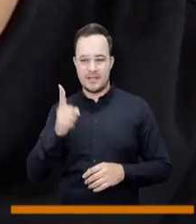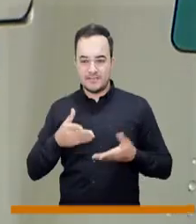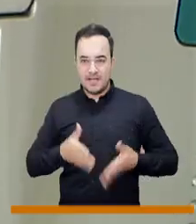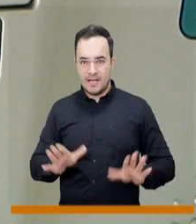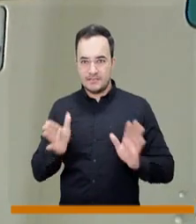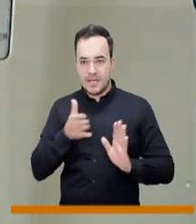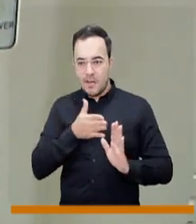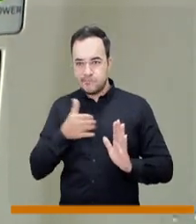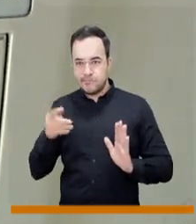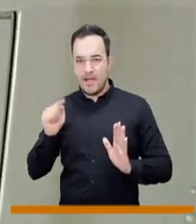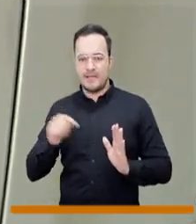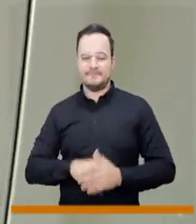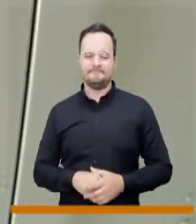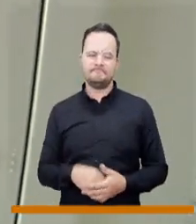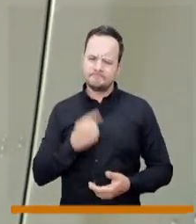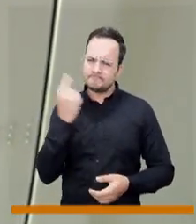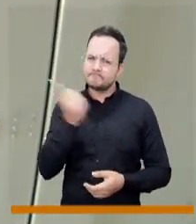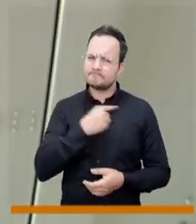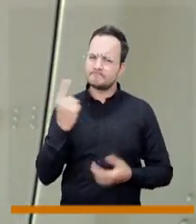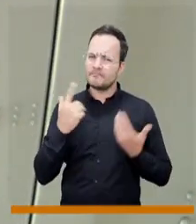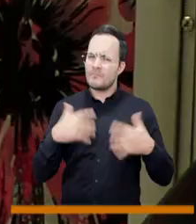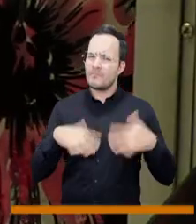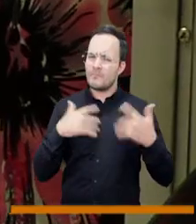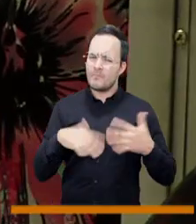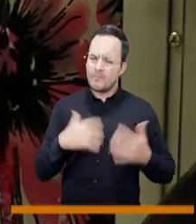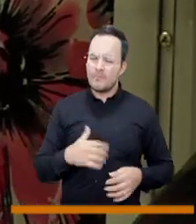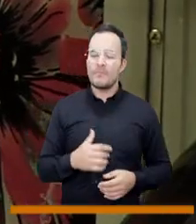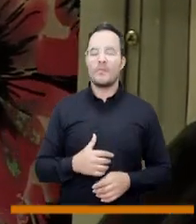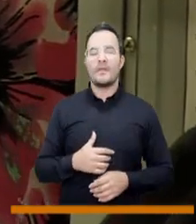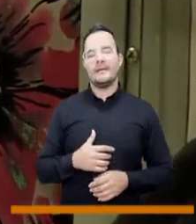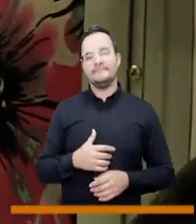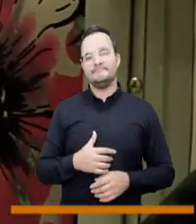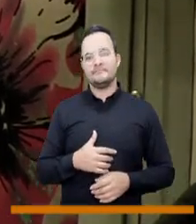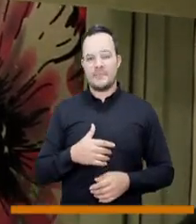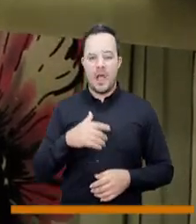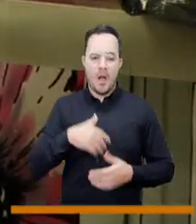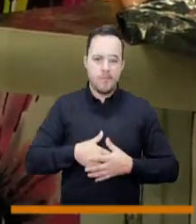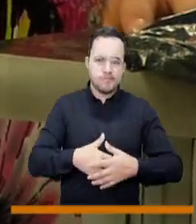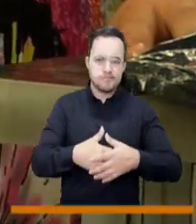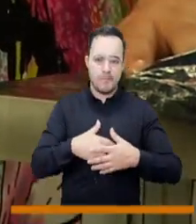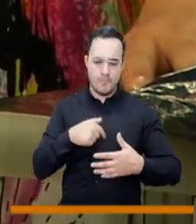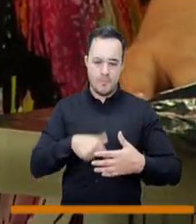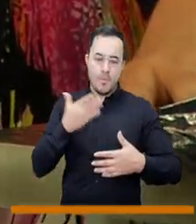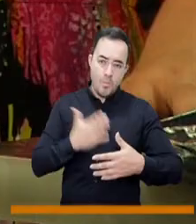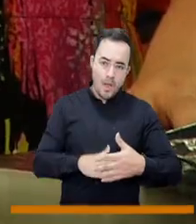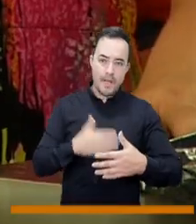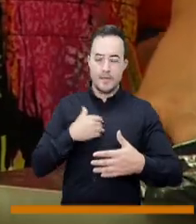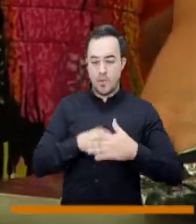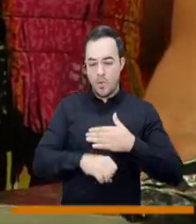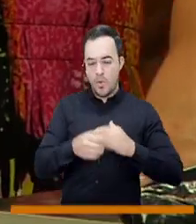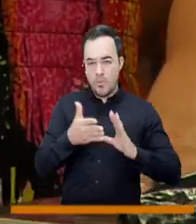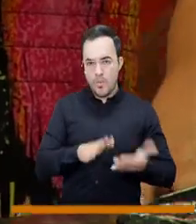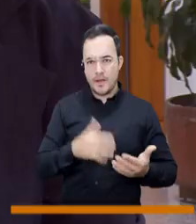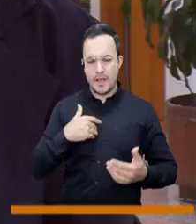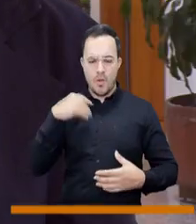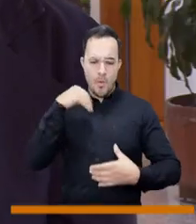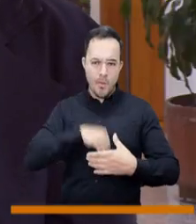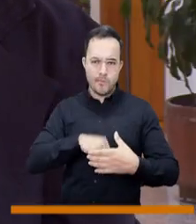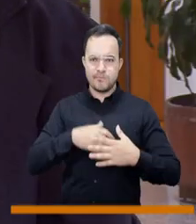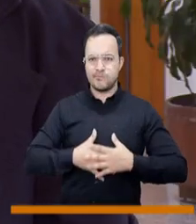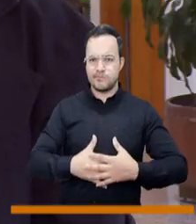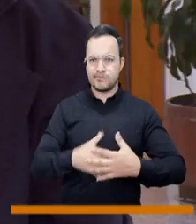después de nacimiento. Es un duelo sumamente importante que ha sido muy invalidado a nivel social y cultural, abarca todas las pérdidas